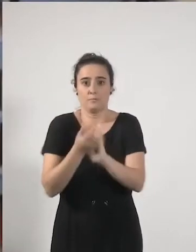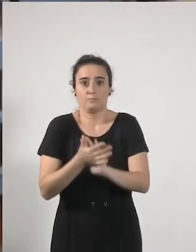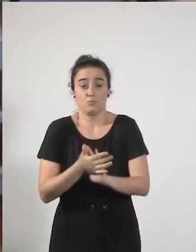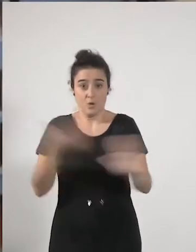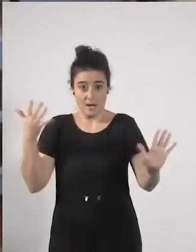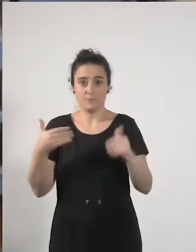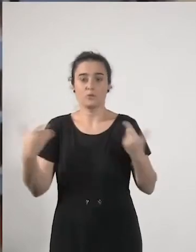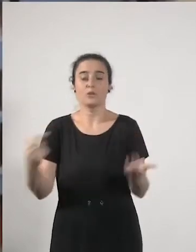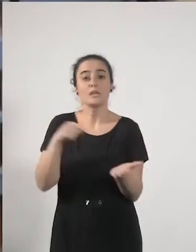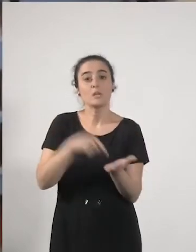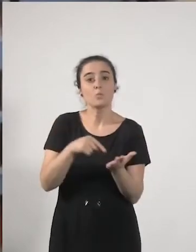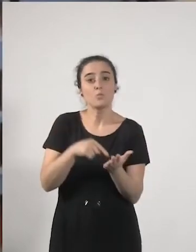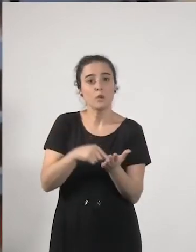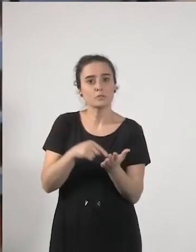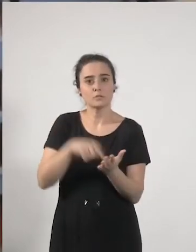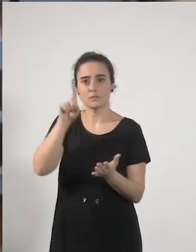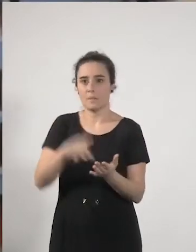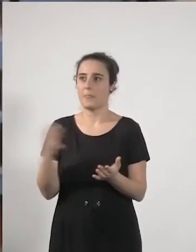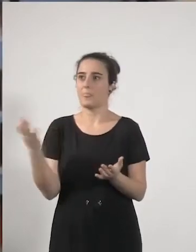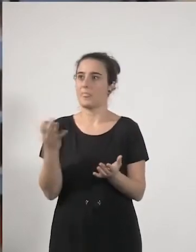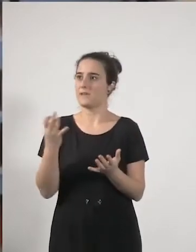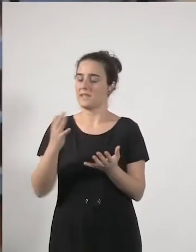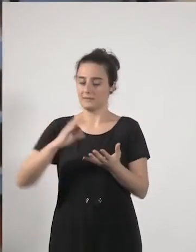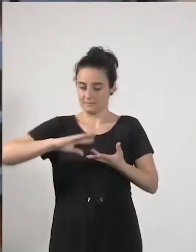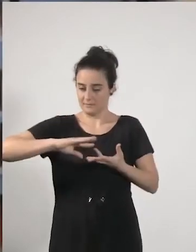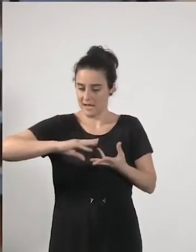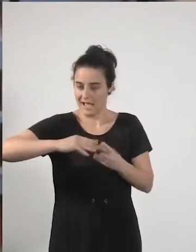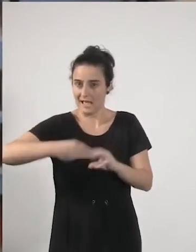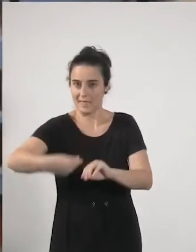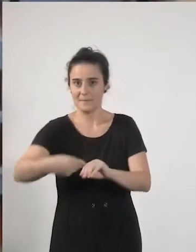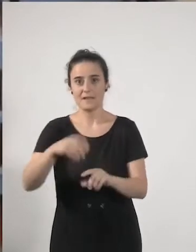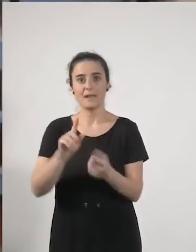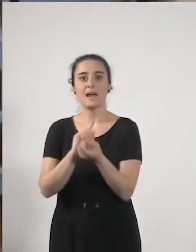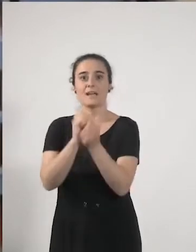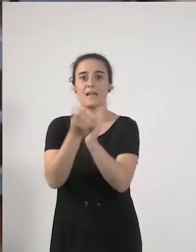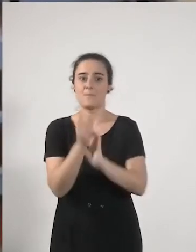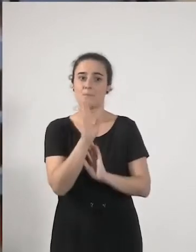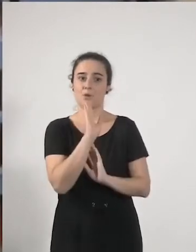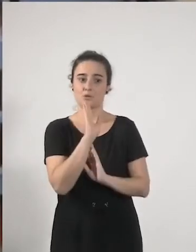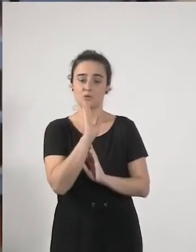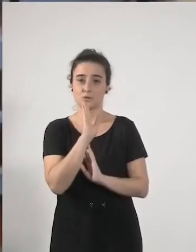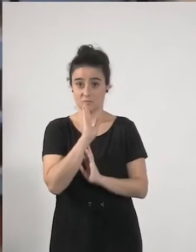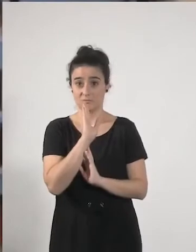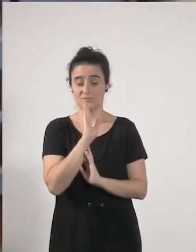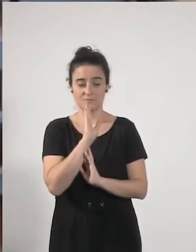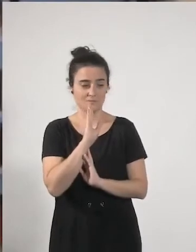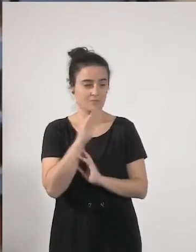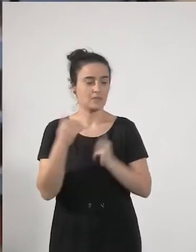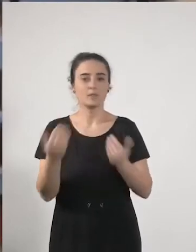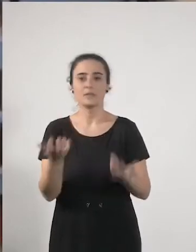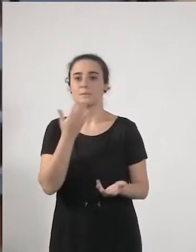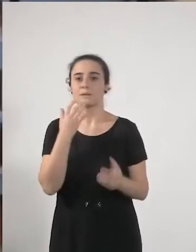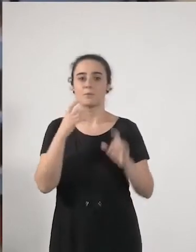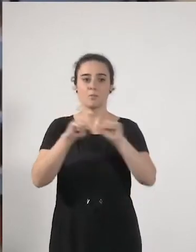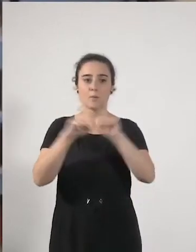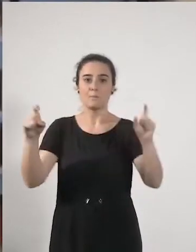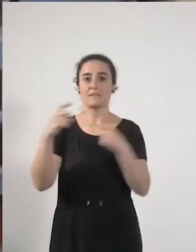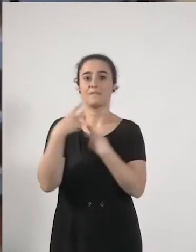adecuarse a esos cambios y cambiar pues aumentar la fiscalidad de las empresas